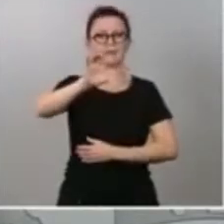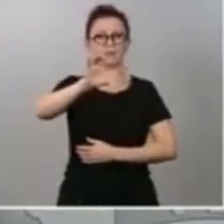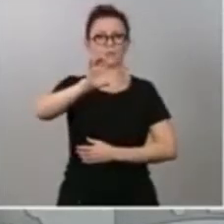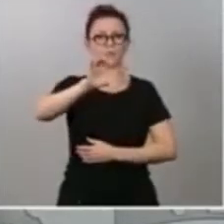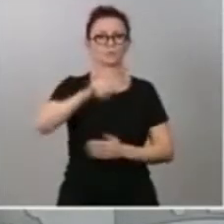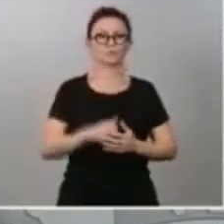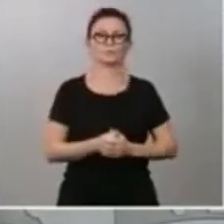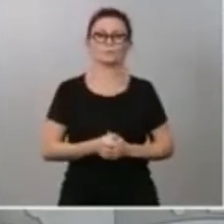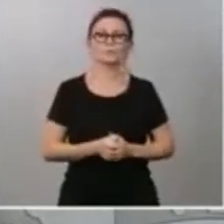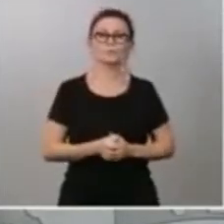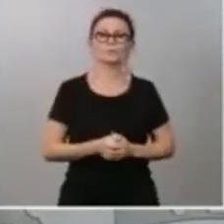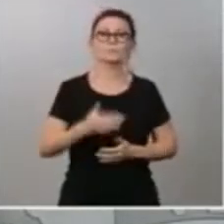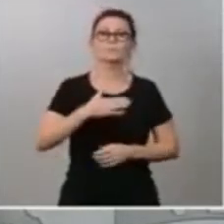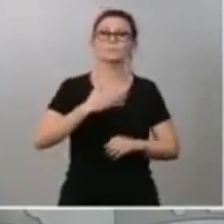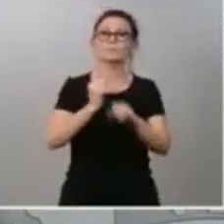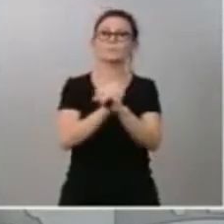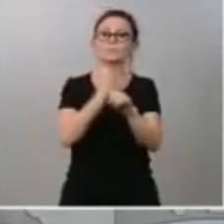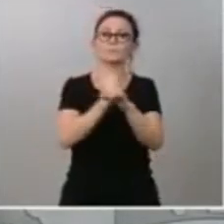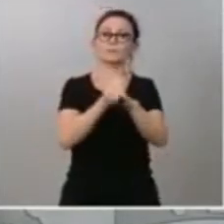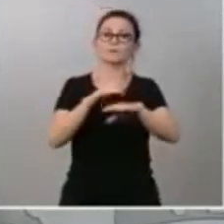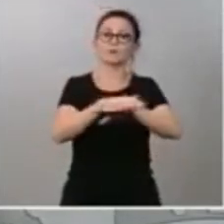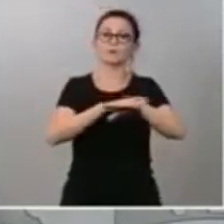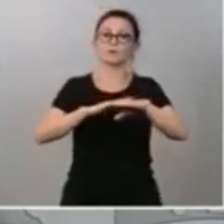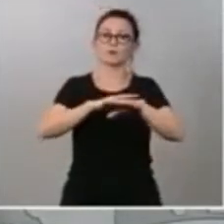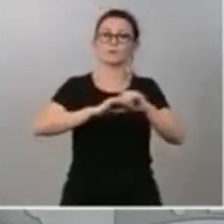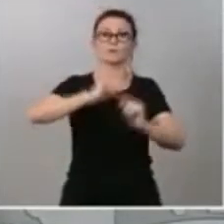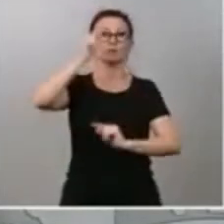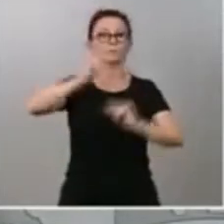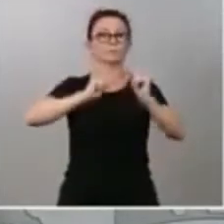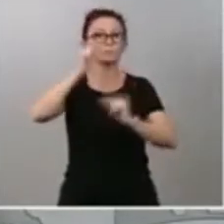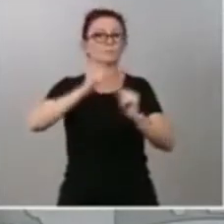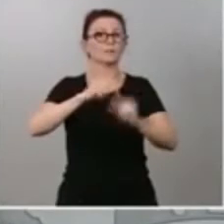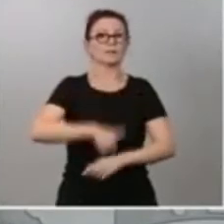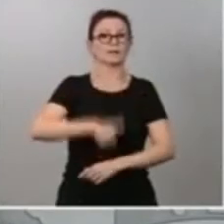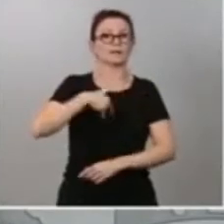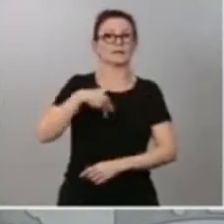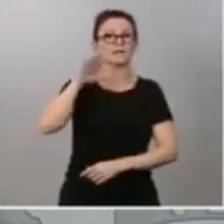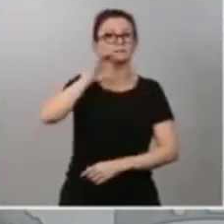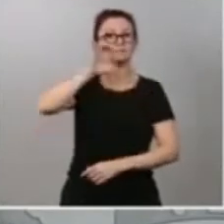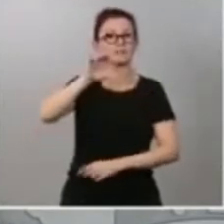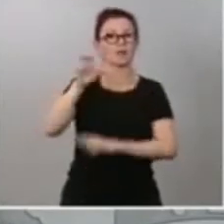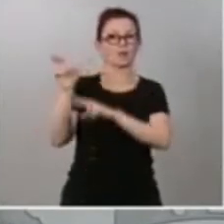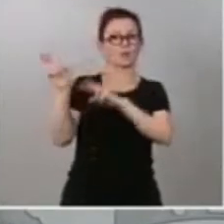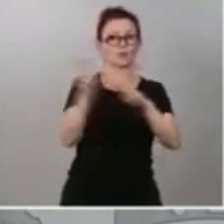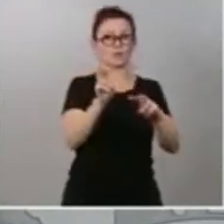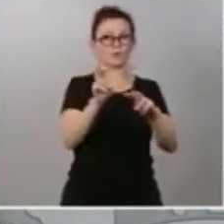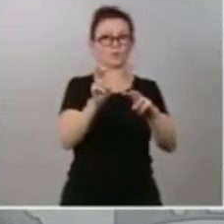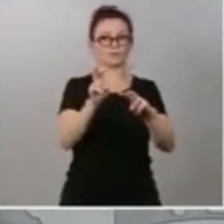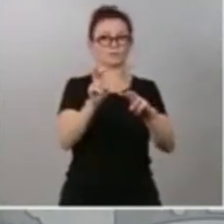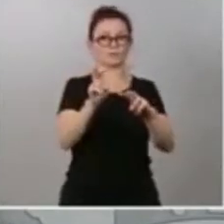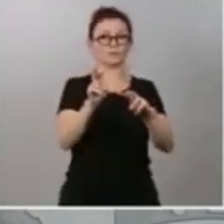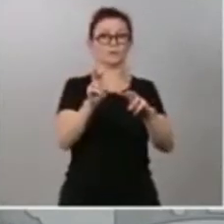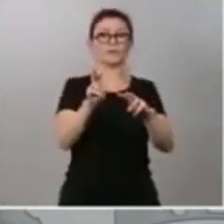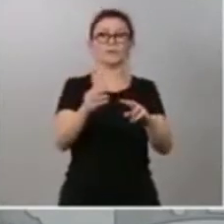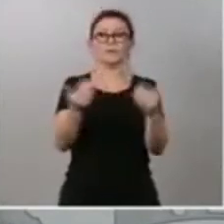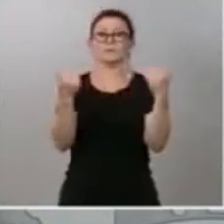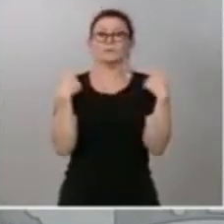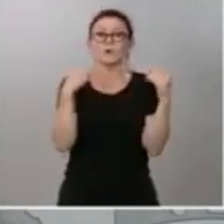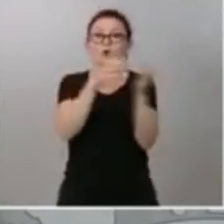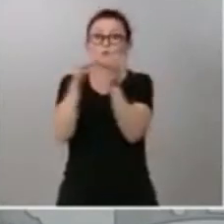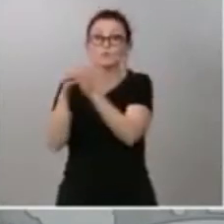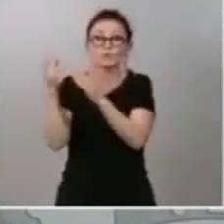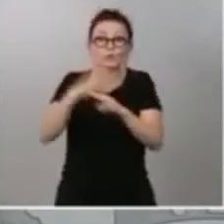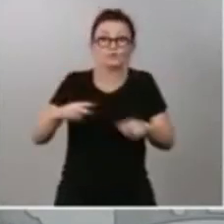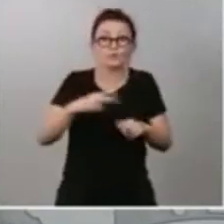Gobierno elaborar unos nuevos presupuestos generales del Estado y es responsabilidad de todas las fuerzas políticas arrimar el hombro, hacer las